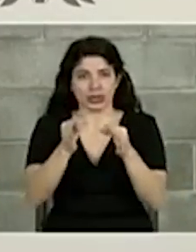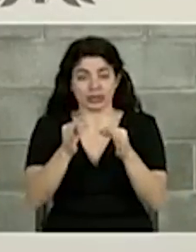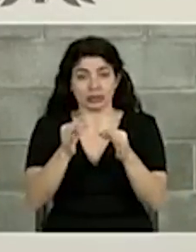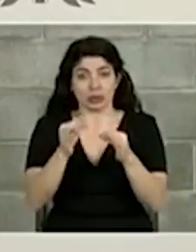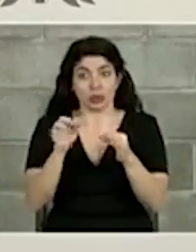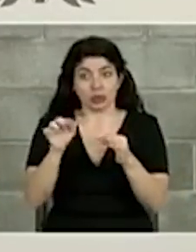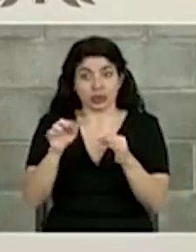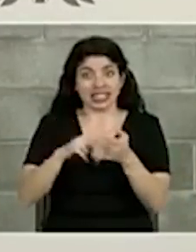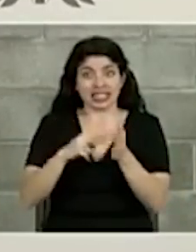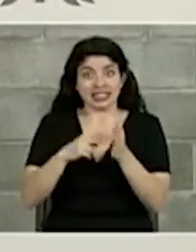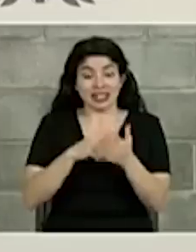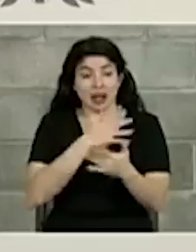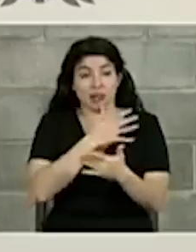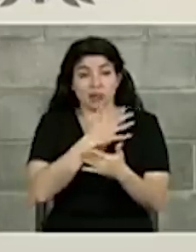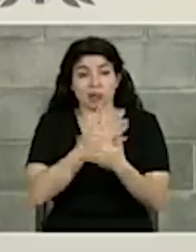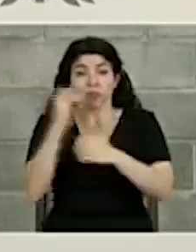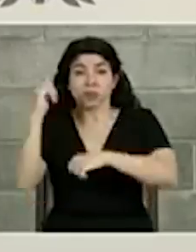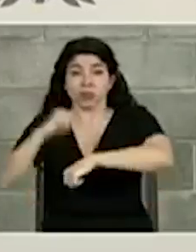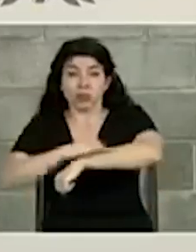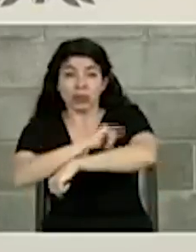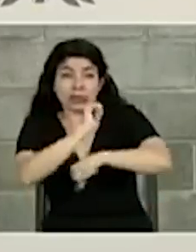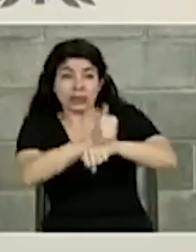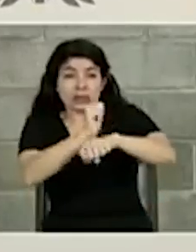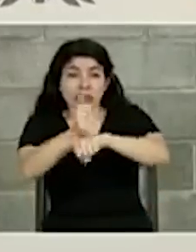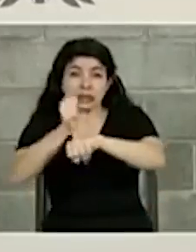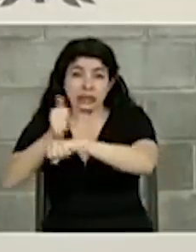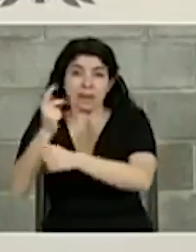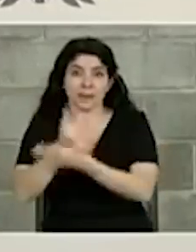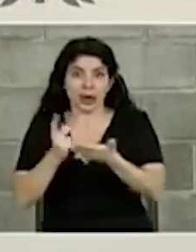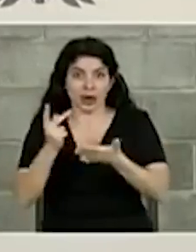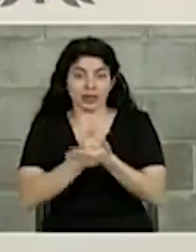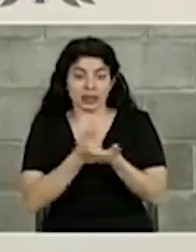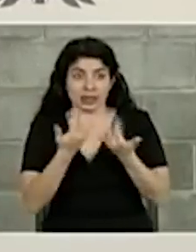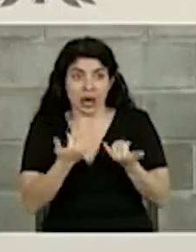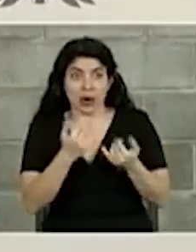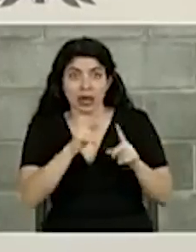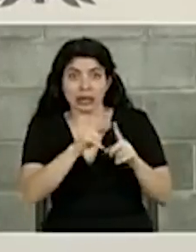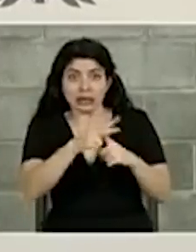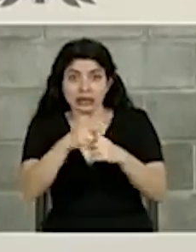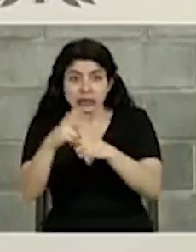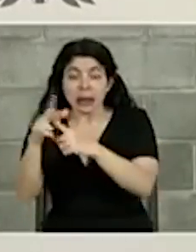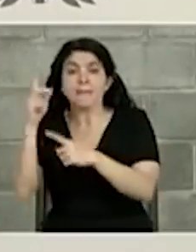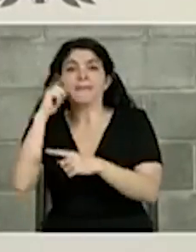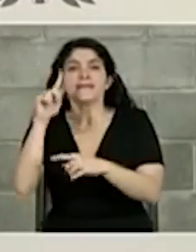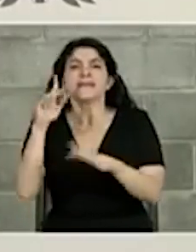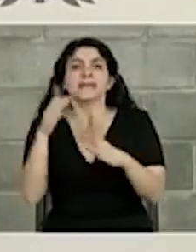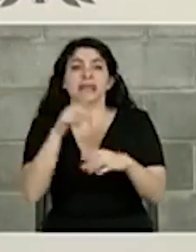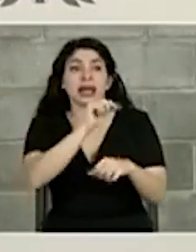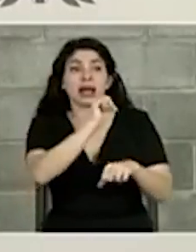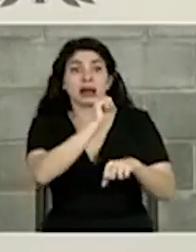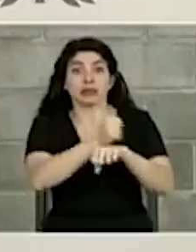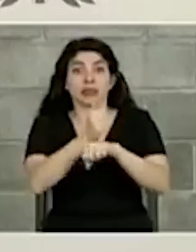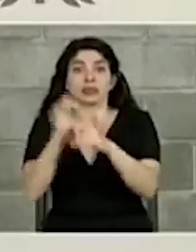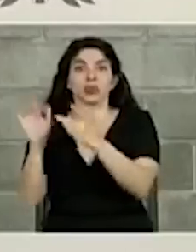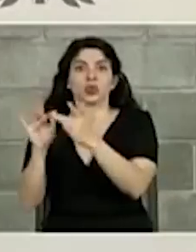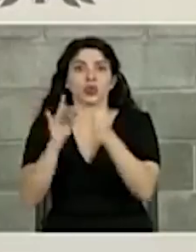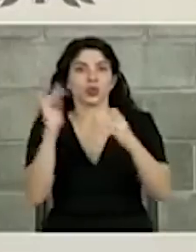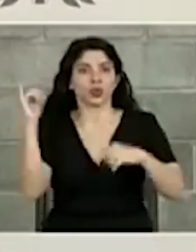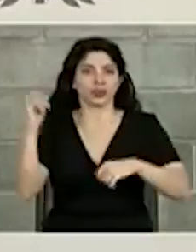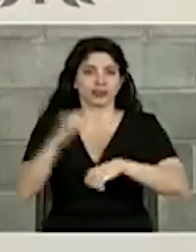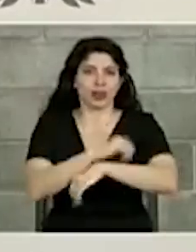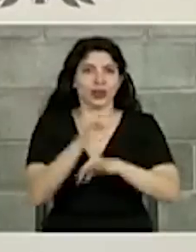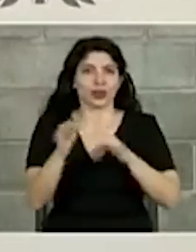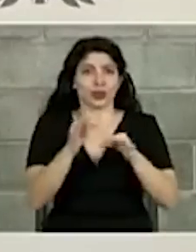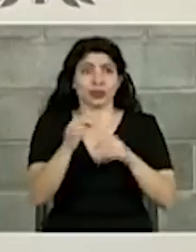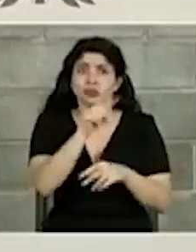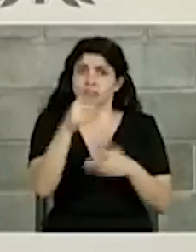completando el ciclo de aeródromos que se ha hecho en la provincia también para la conexión turística. Y ustedes conocen